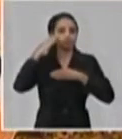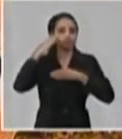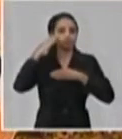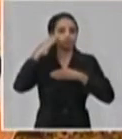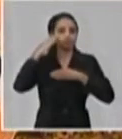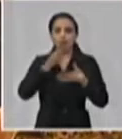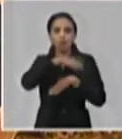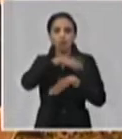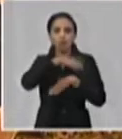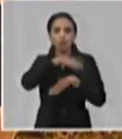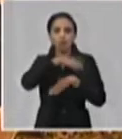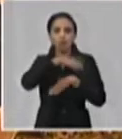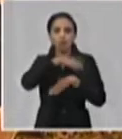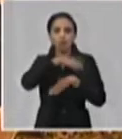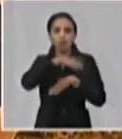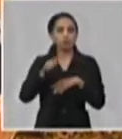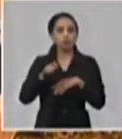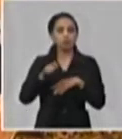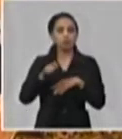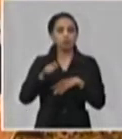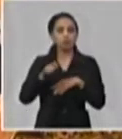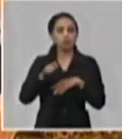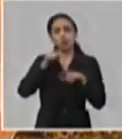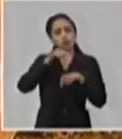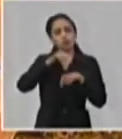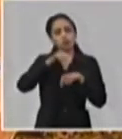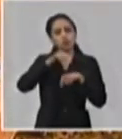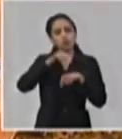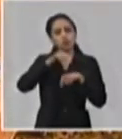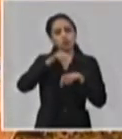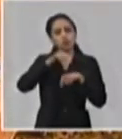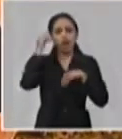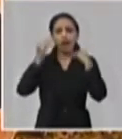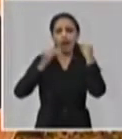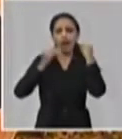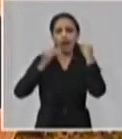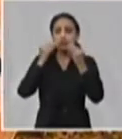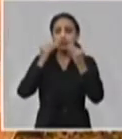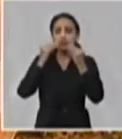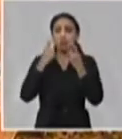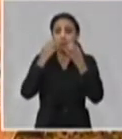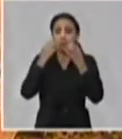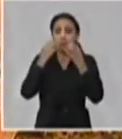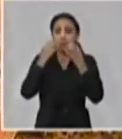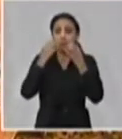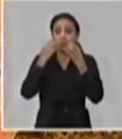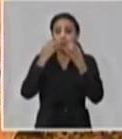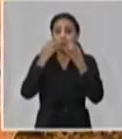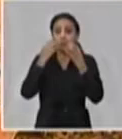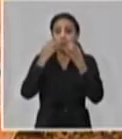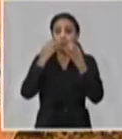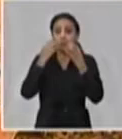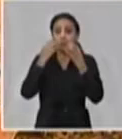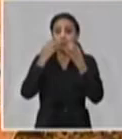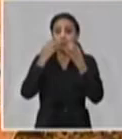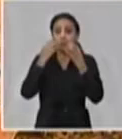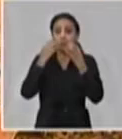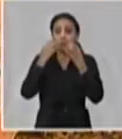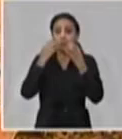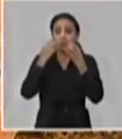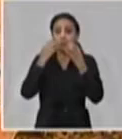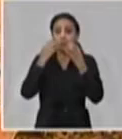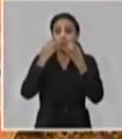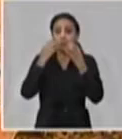solamente se llevará a un análisis técnico cuando realmente se considere. Lo que sí es correcto es que las personas con cuadros